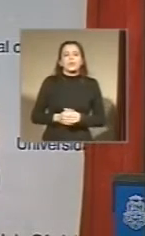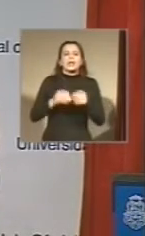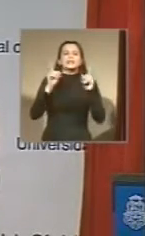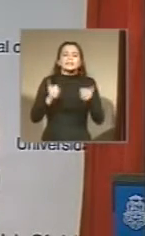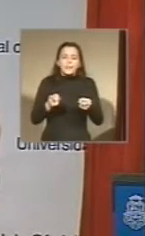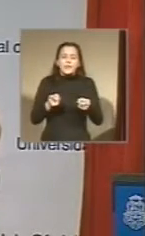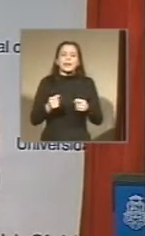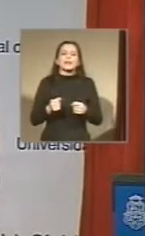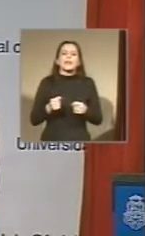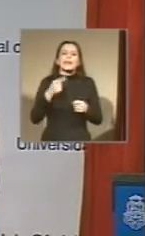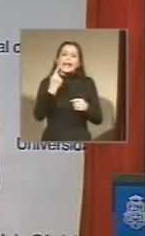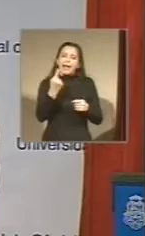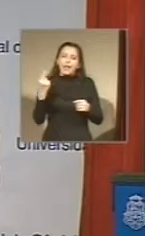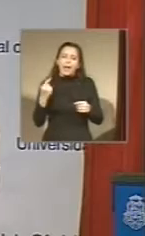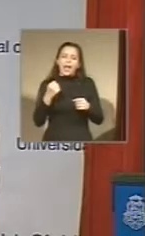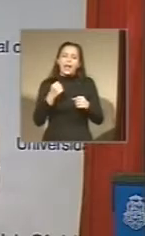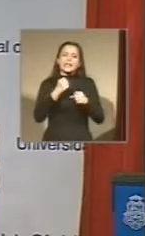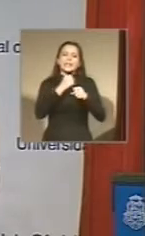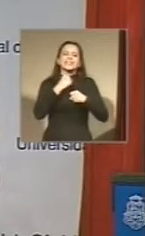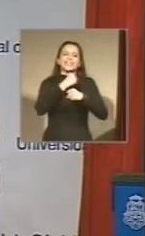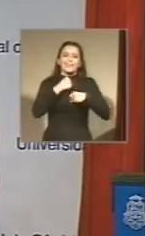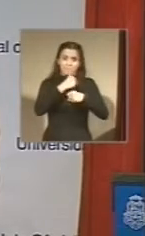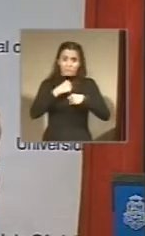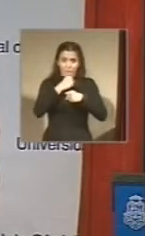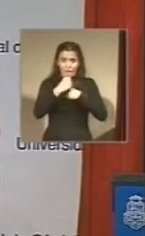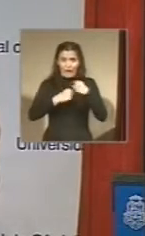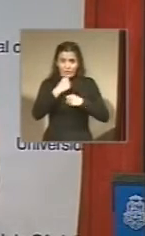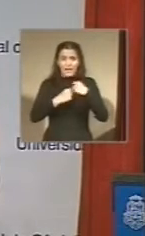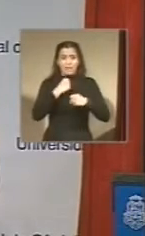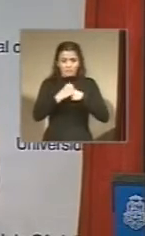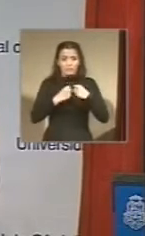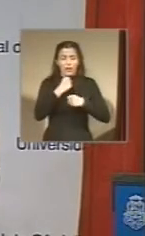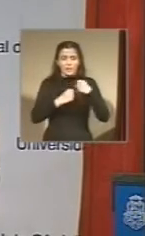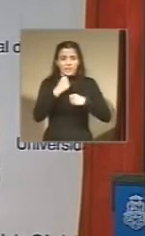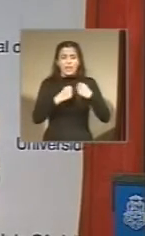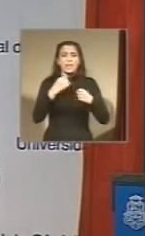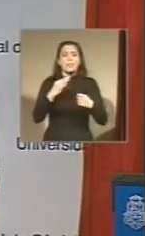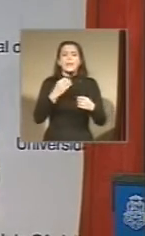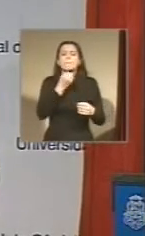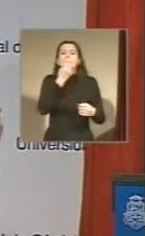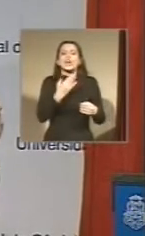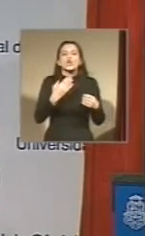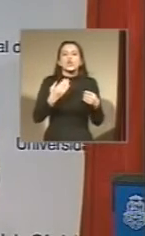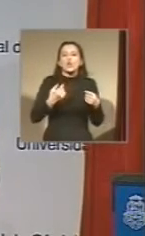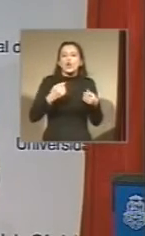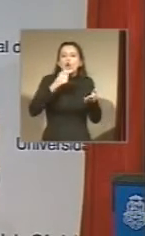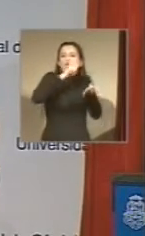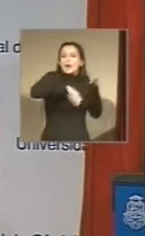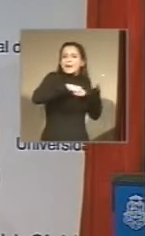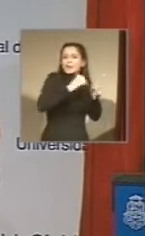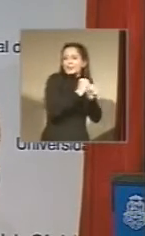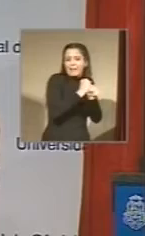regir el mejor convenio para todos los trabajadores impidiendo que las tercerizaciones de las actividades terminen